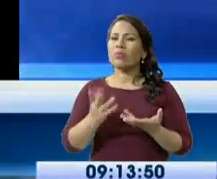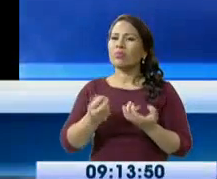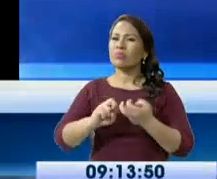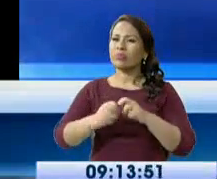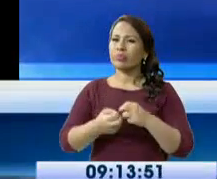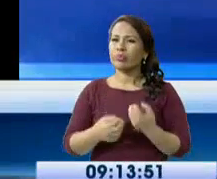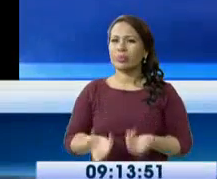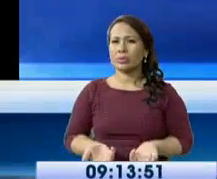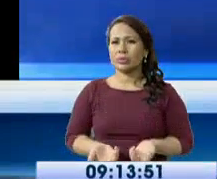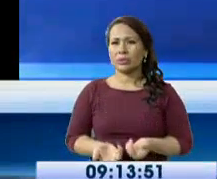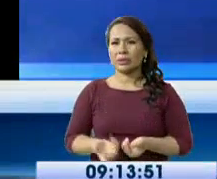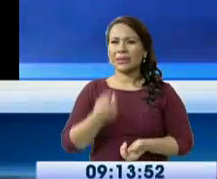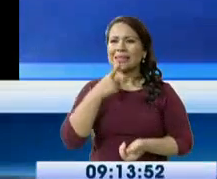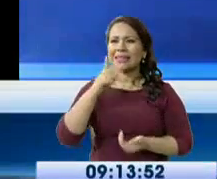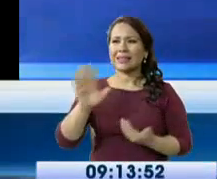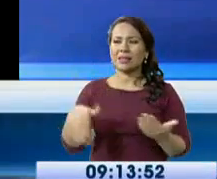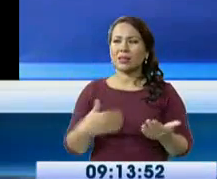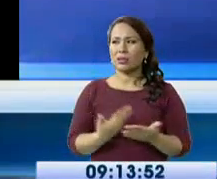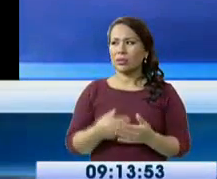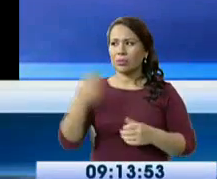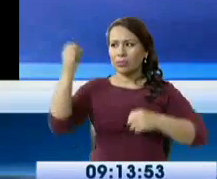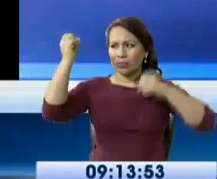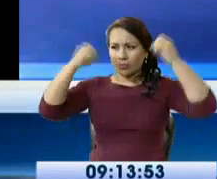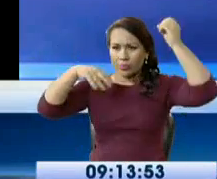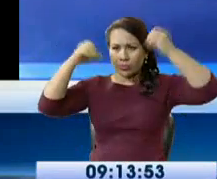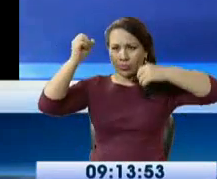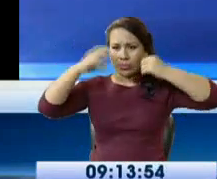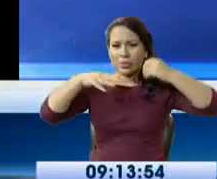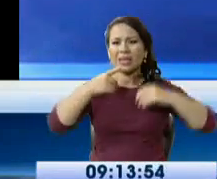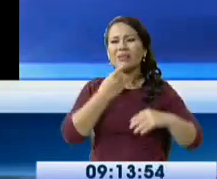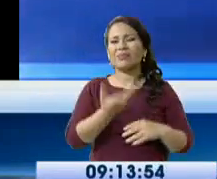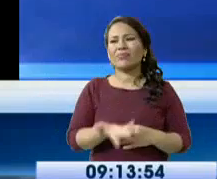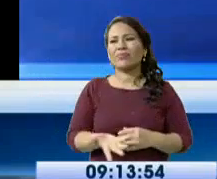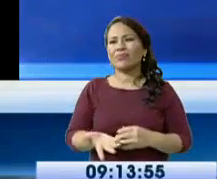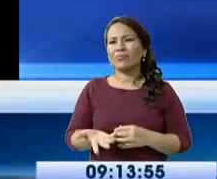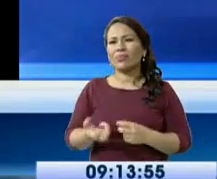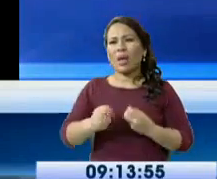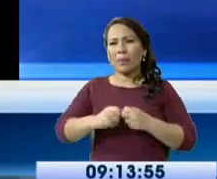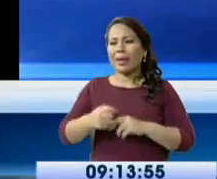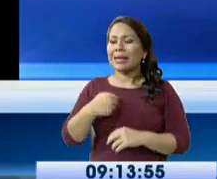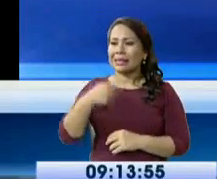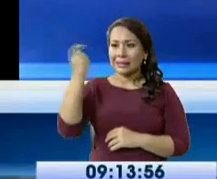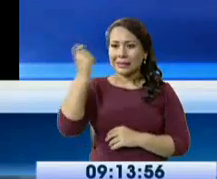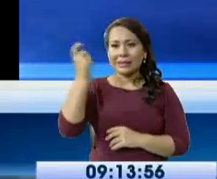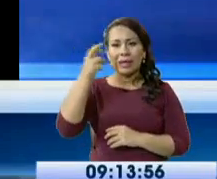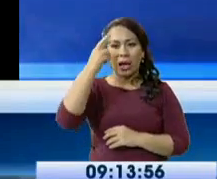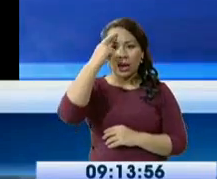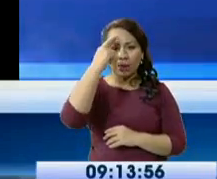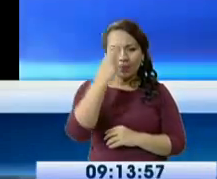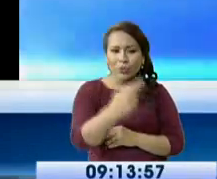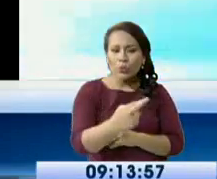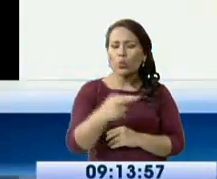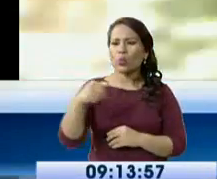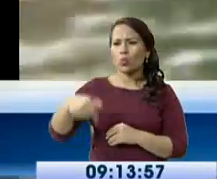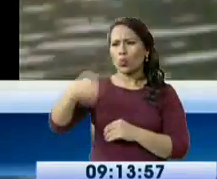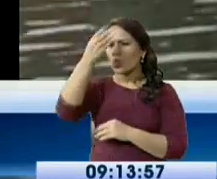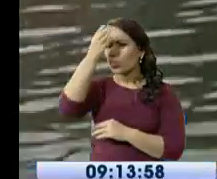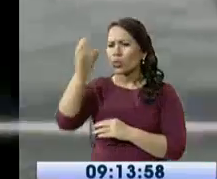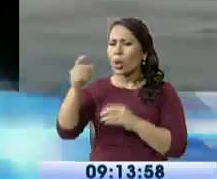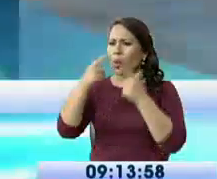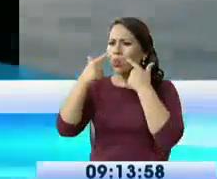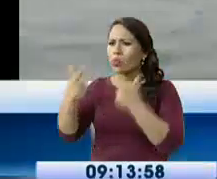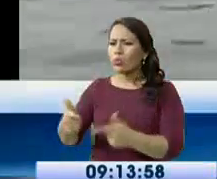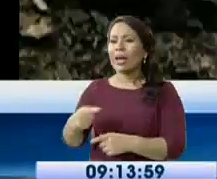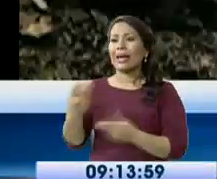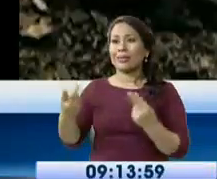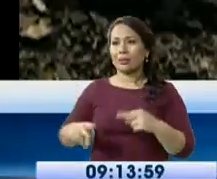apoyo y la conciencia de los ciudadanos para colaborar y ser respetuosos con la ciudad en este tipo de situaciones. A esto se